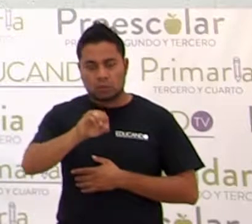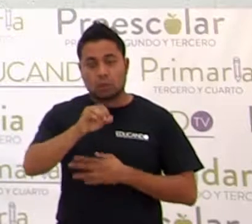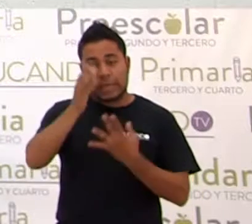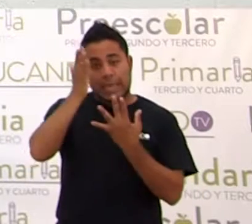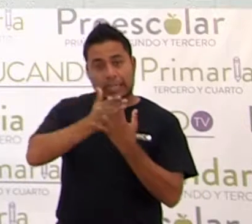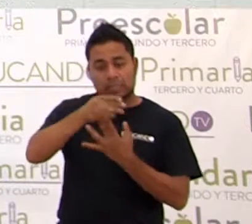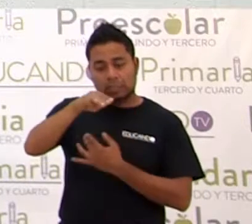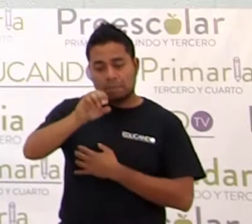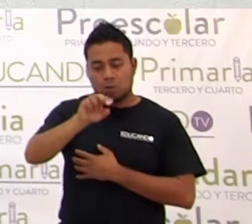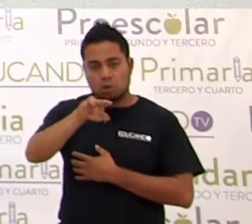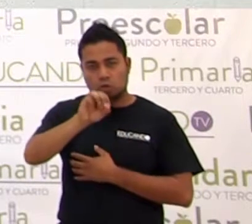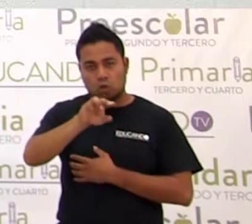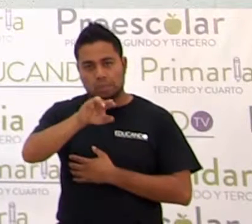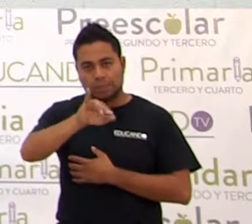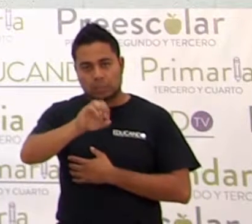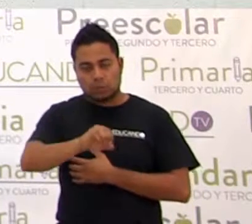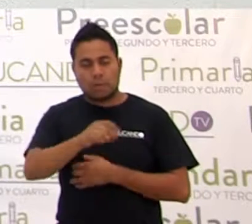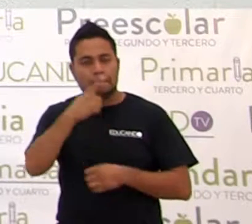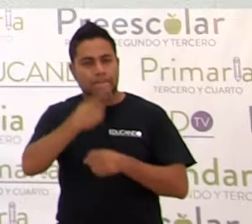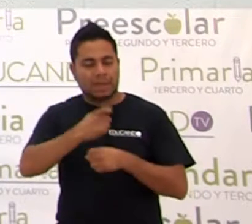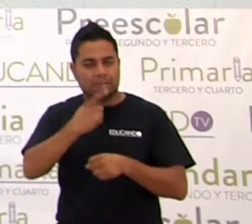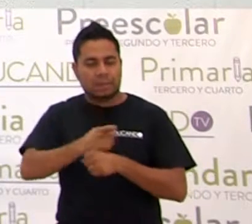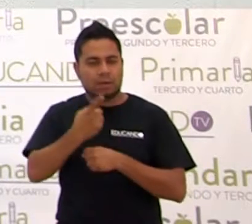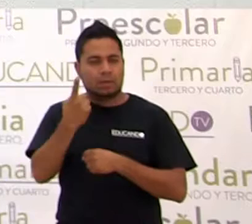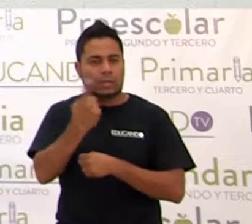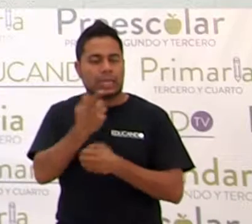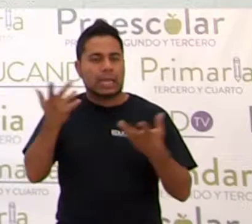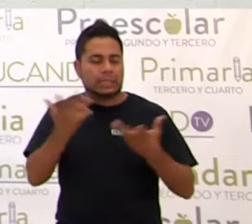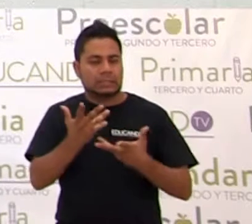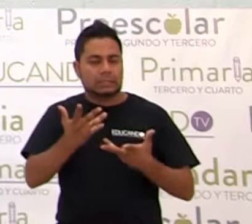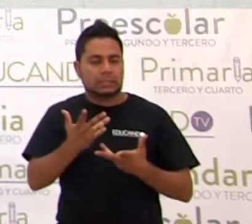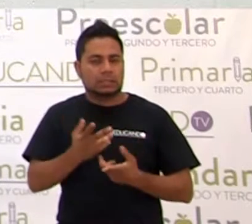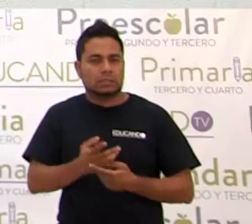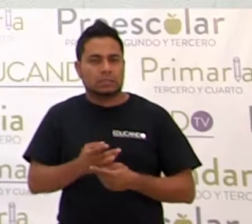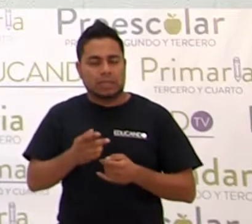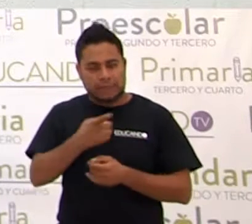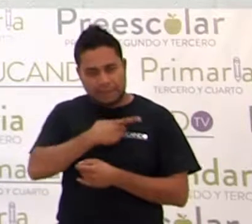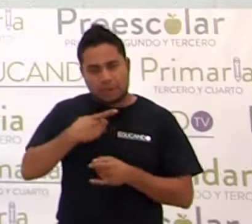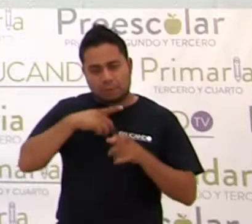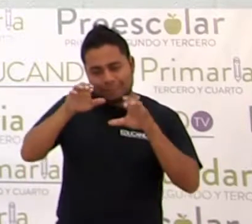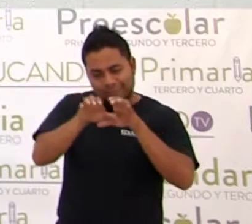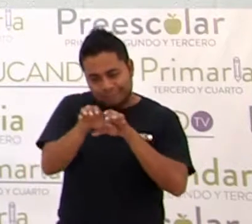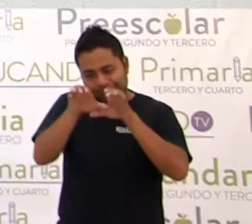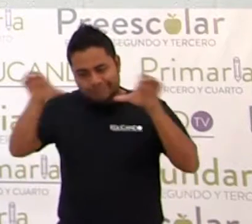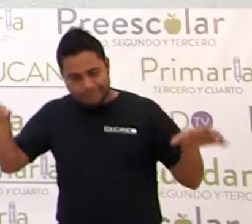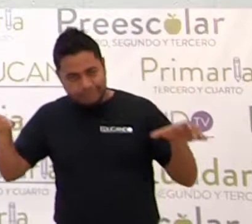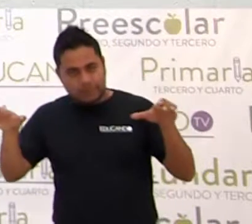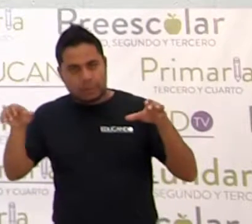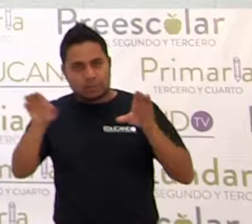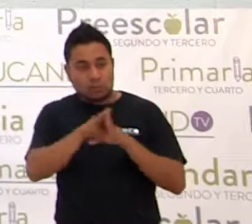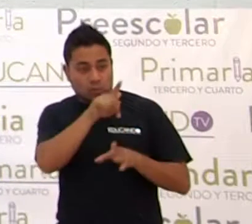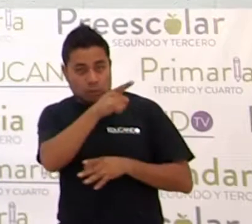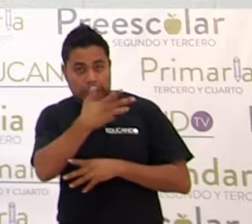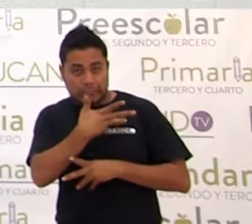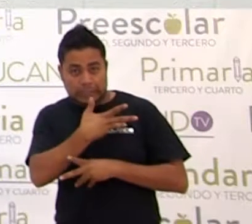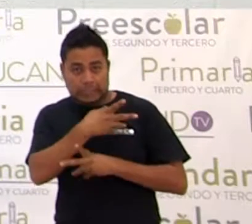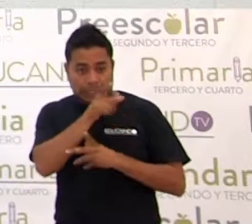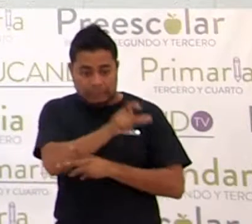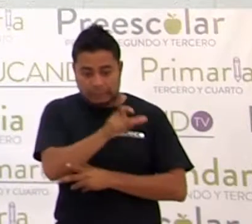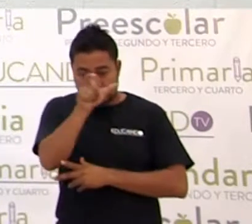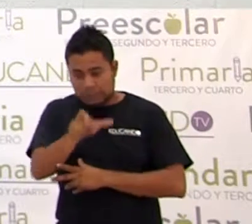es lo que se hace primero? Esto es igual a, vamos a separar, ¿sí? Como es polinomio, ¿sí?